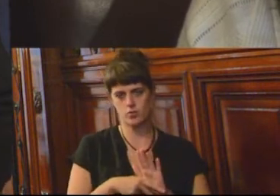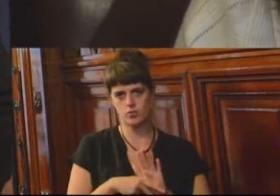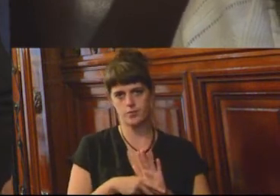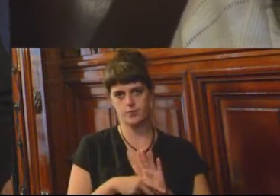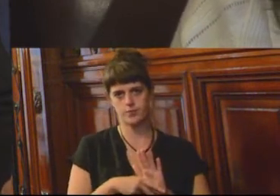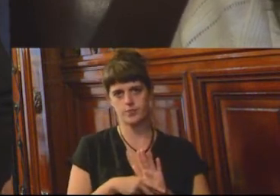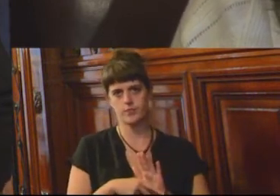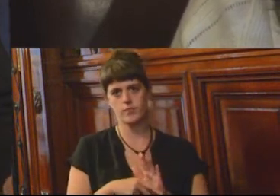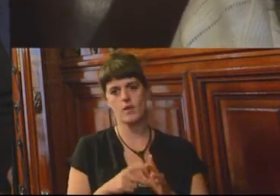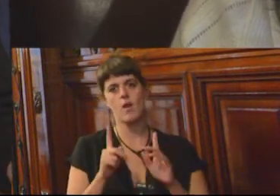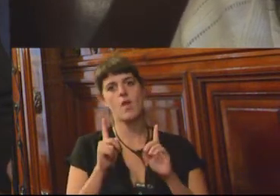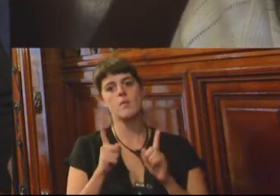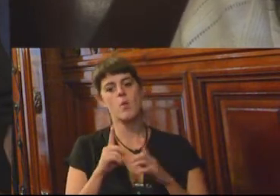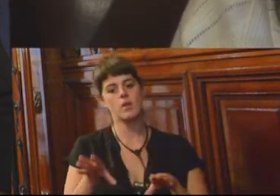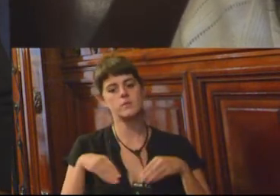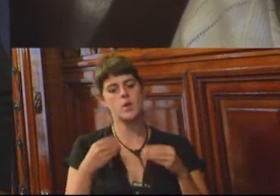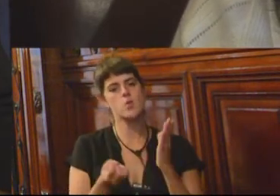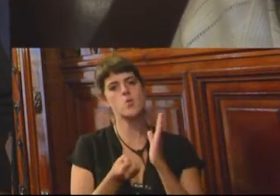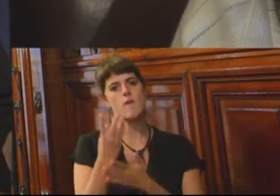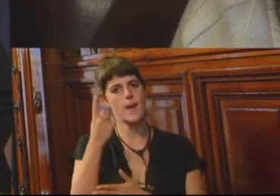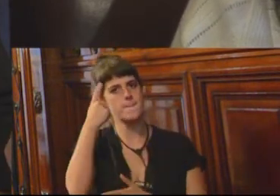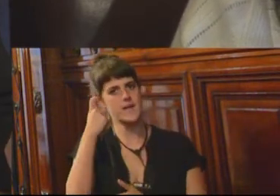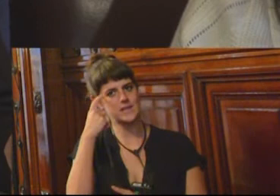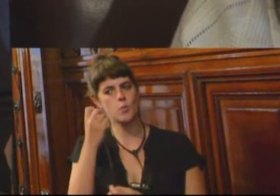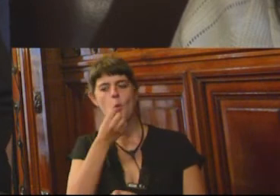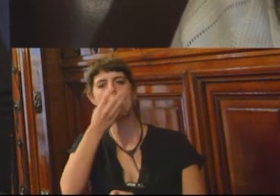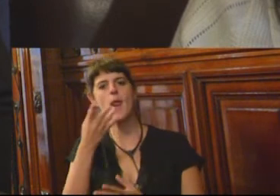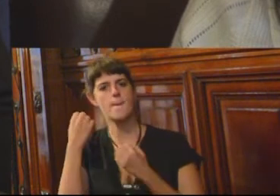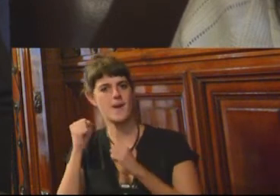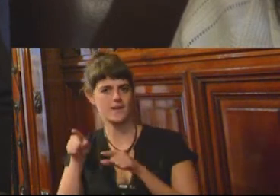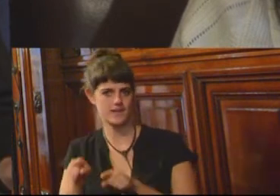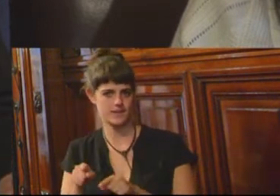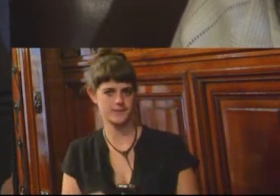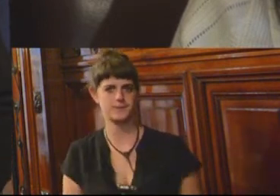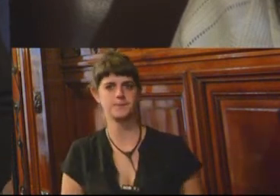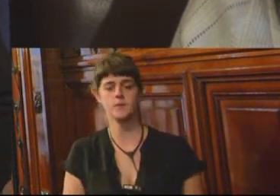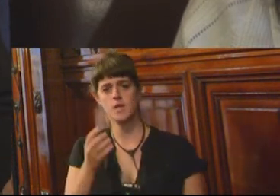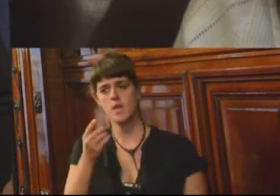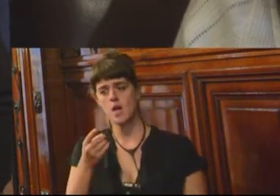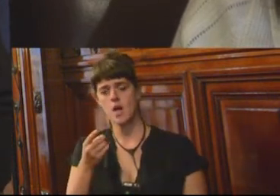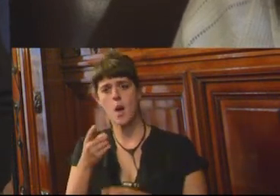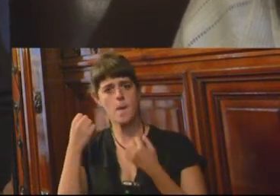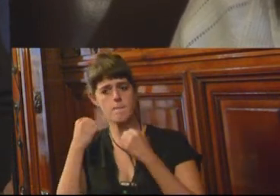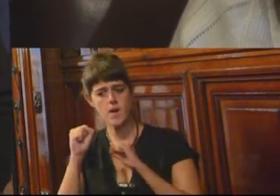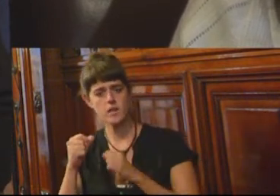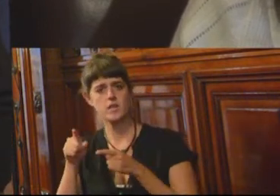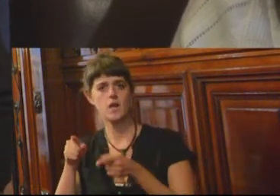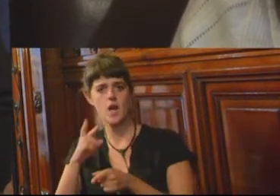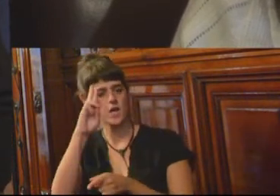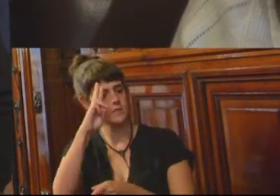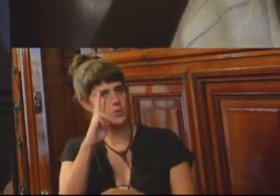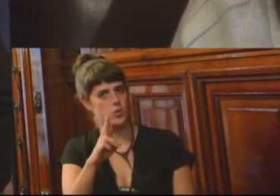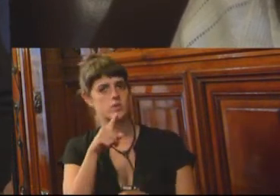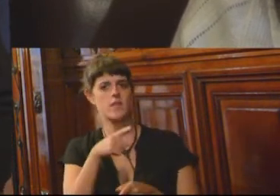debemos adoptarse nuevas experiencias conocidas como buenas prácticas. Buenas prácticas respetuosas de la dignidad de los detenidos y las detenidas que